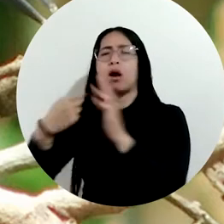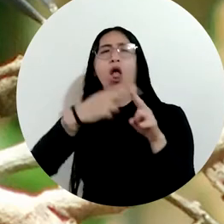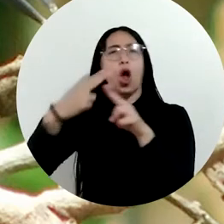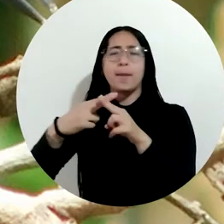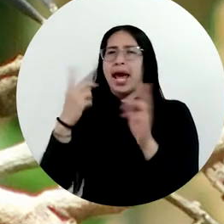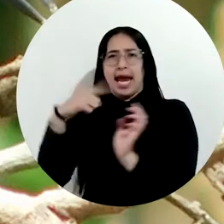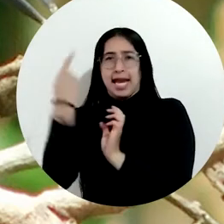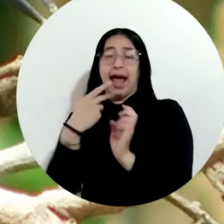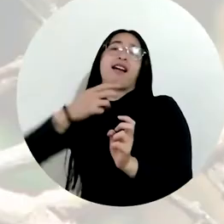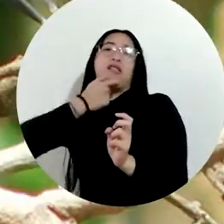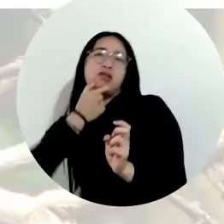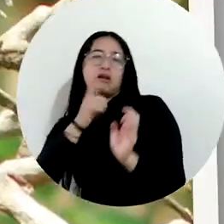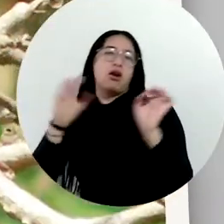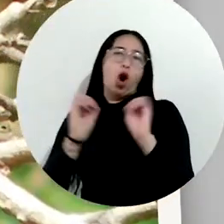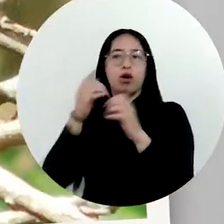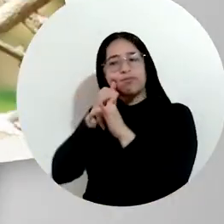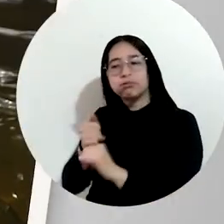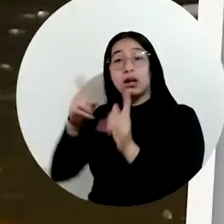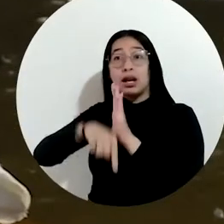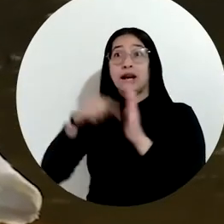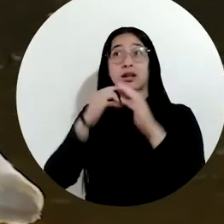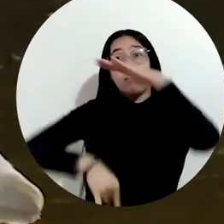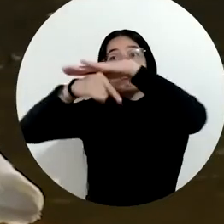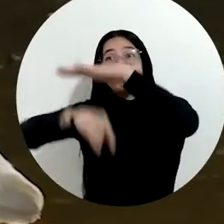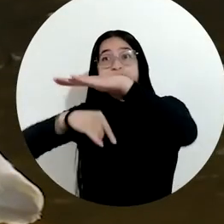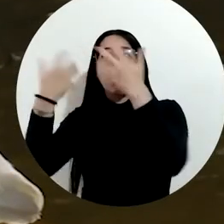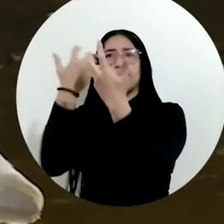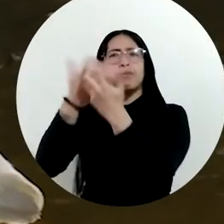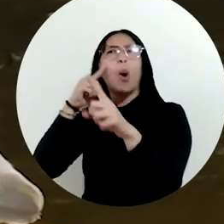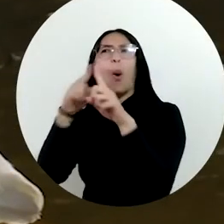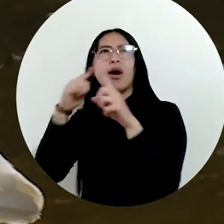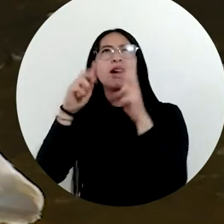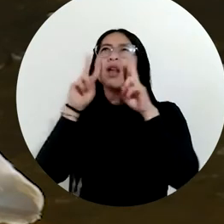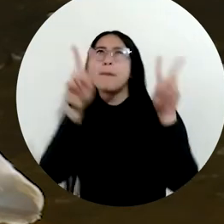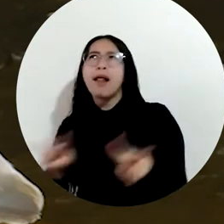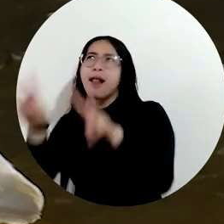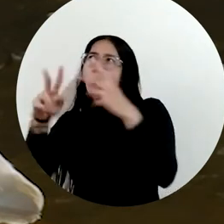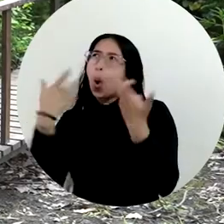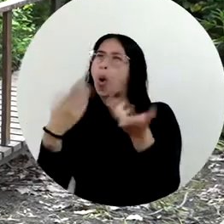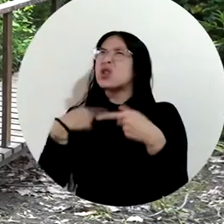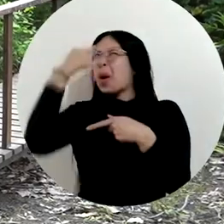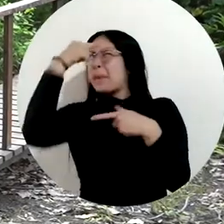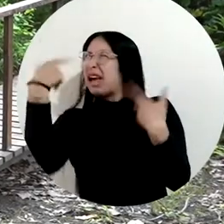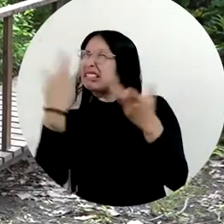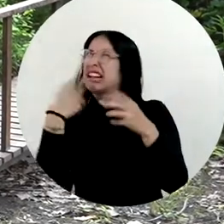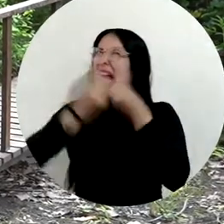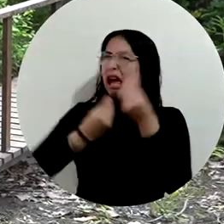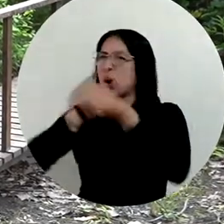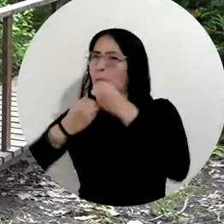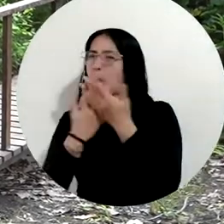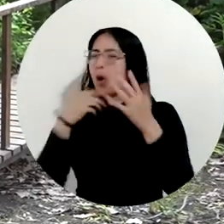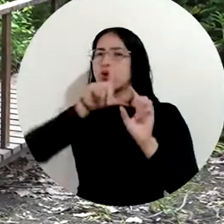nombres comunes en inglés. Simplemente los listados son llenados a partir del conocimiento de las personas que observan las aves. La Universidad del